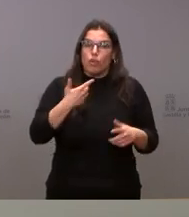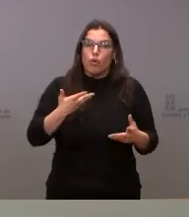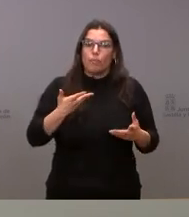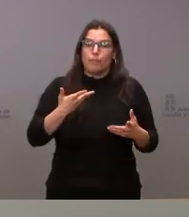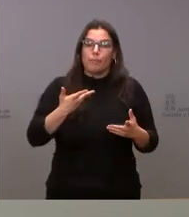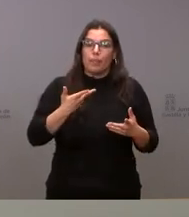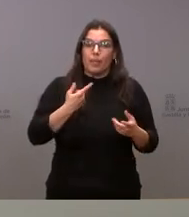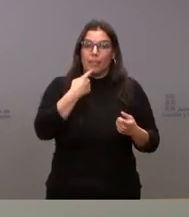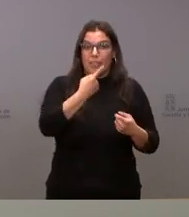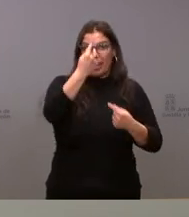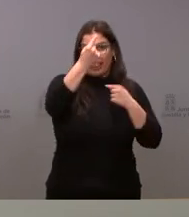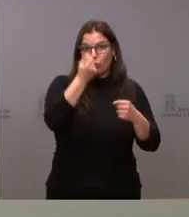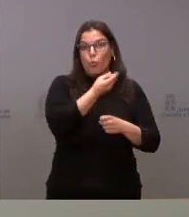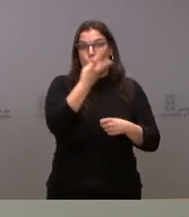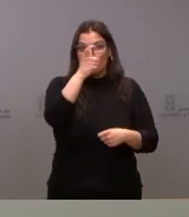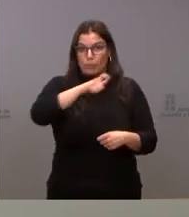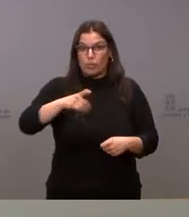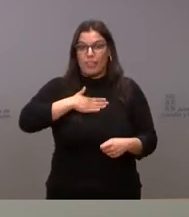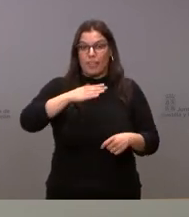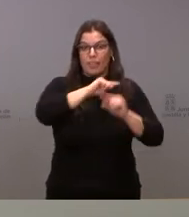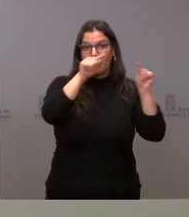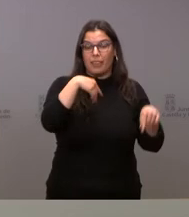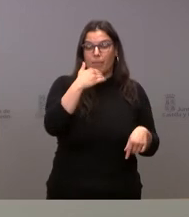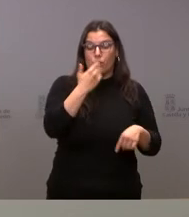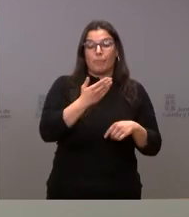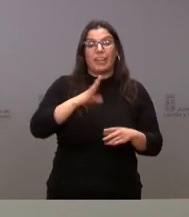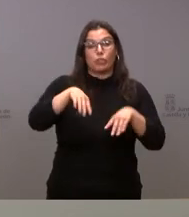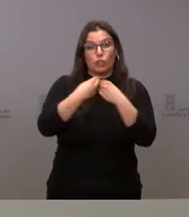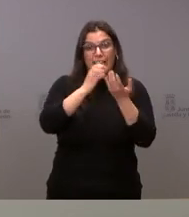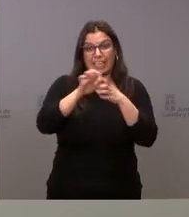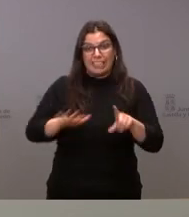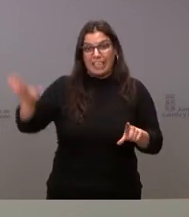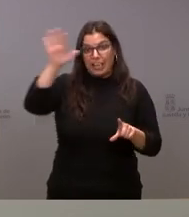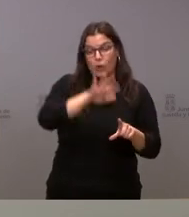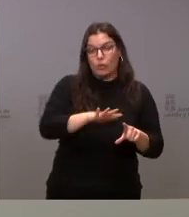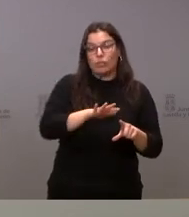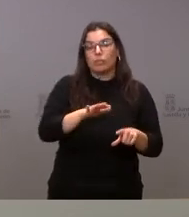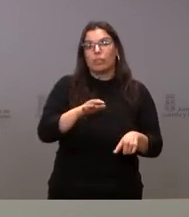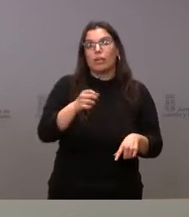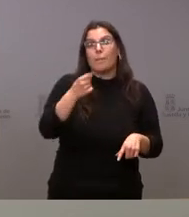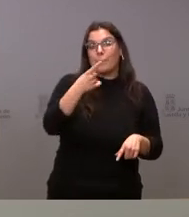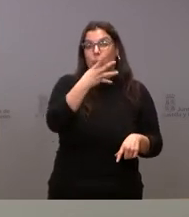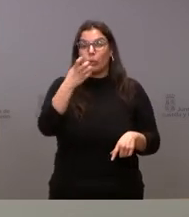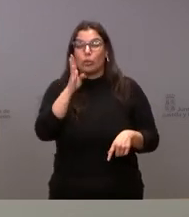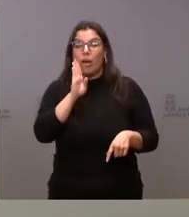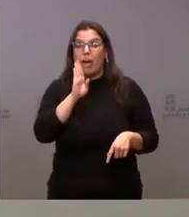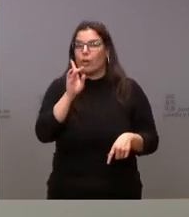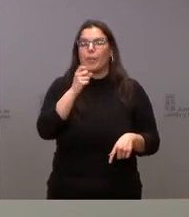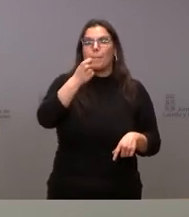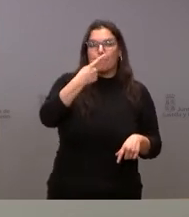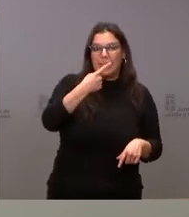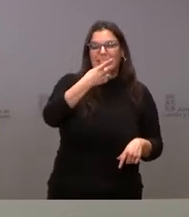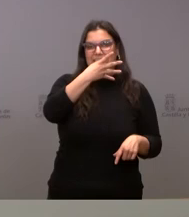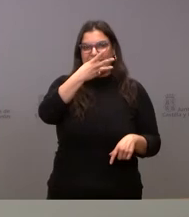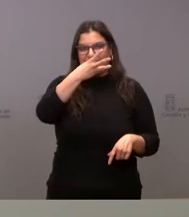momento a ucranianos empadronados en Castilla y León tenemos en este momento decía 1.400 las cifras son 1.399